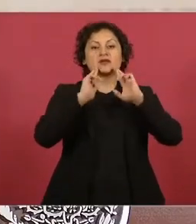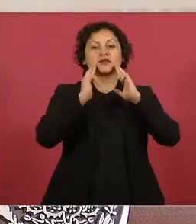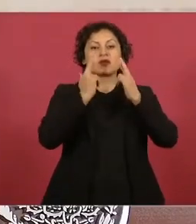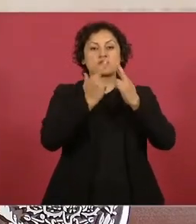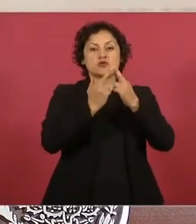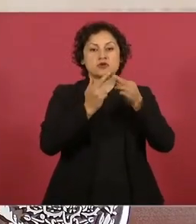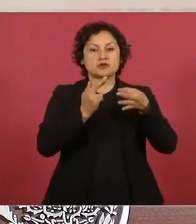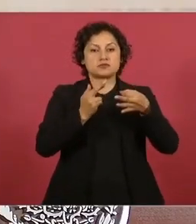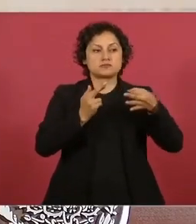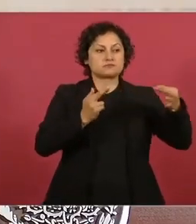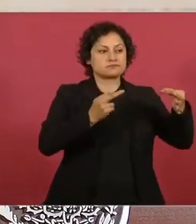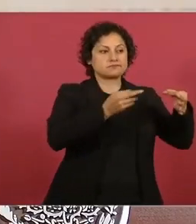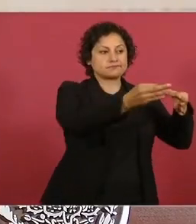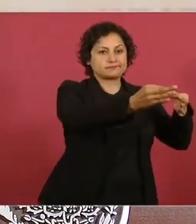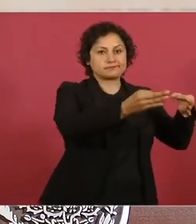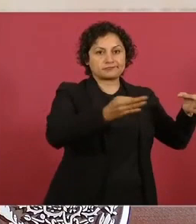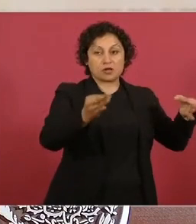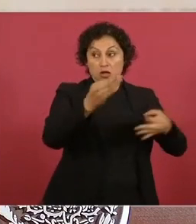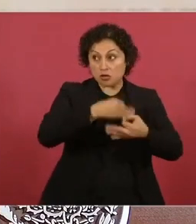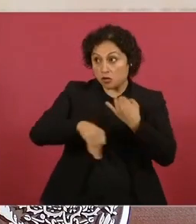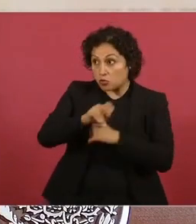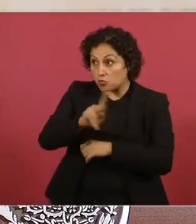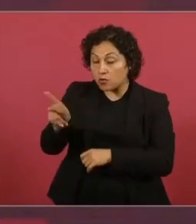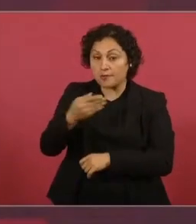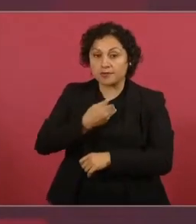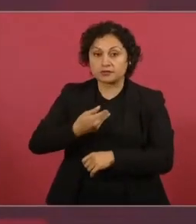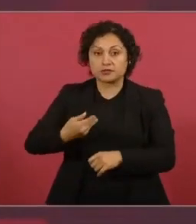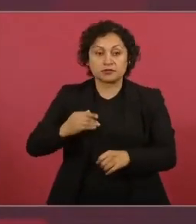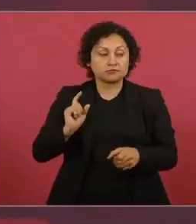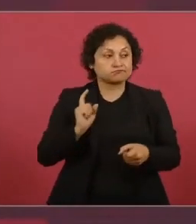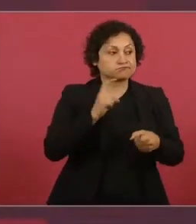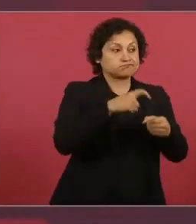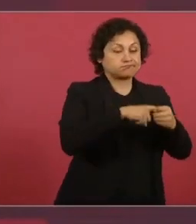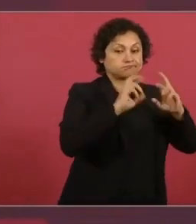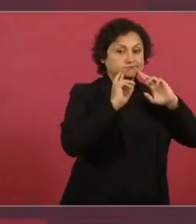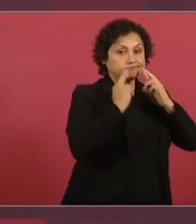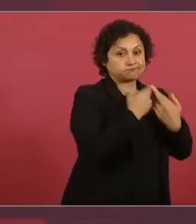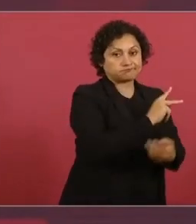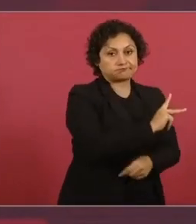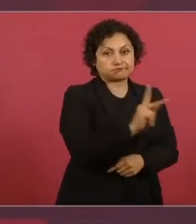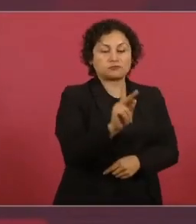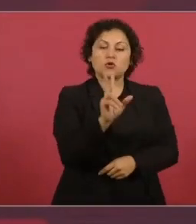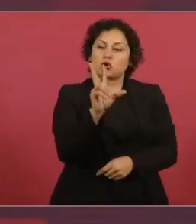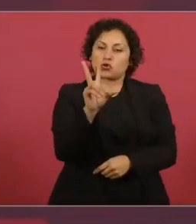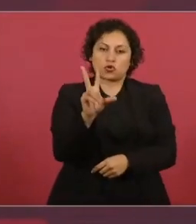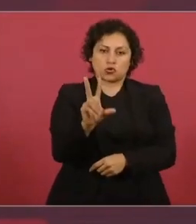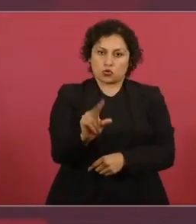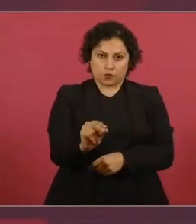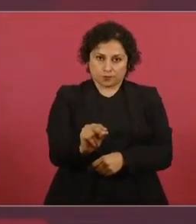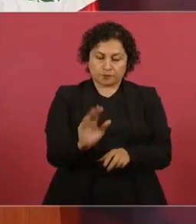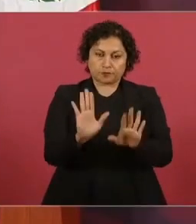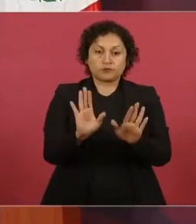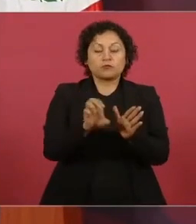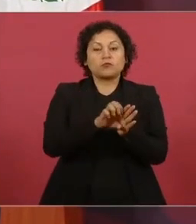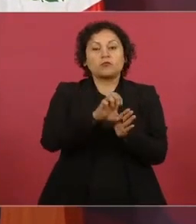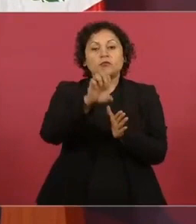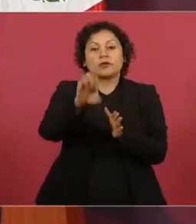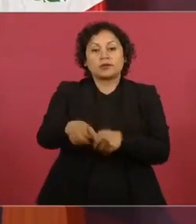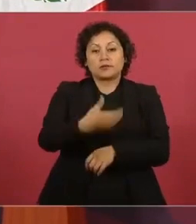El Presidente Biden solo tuvo